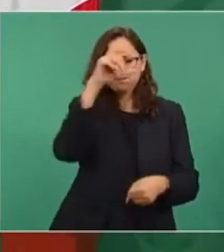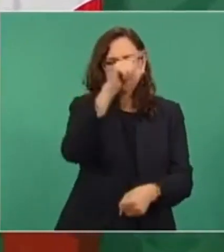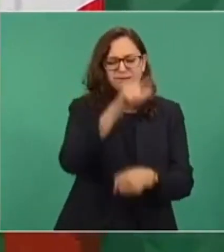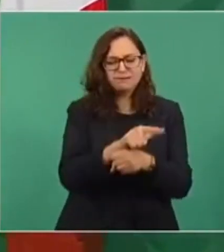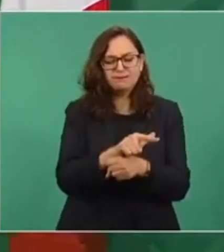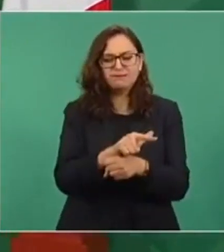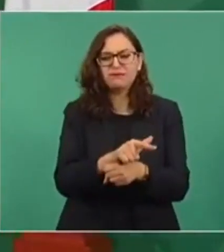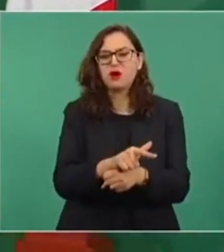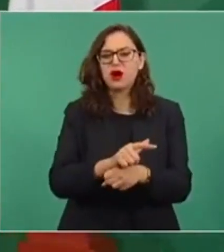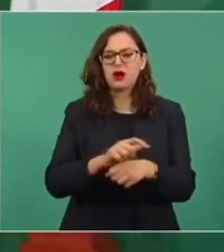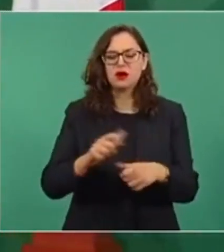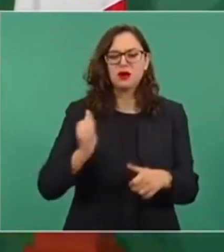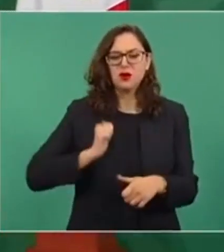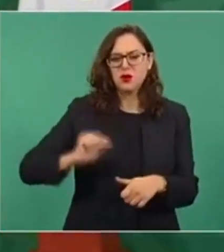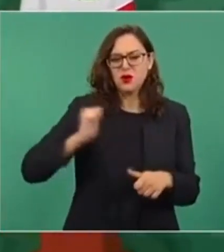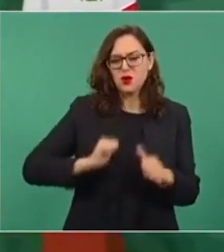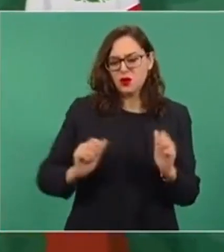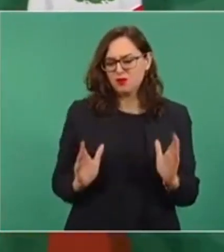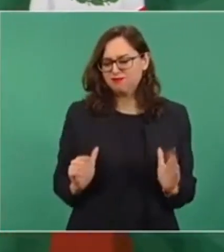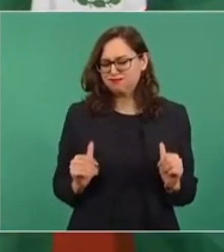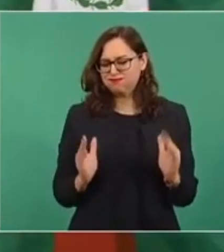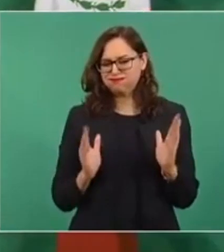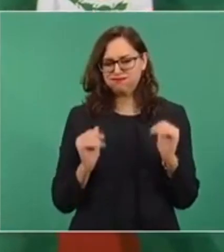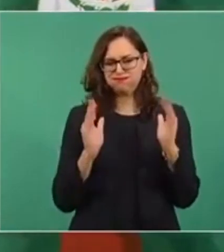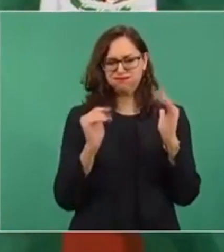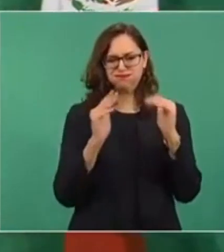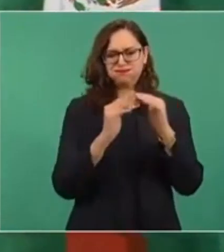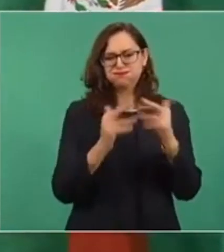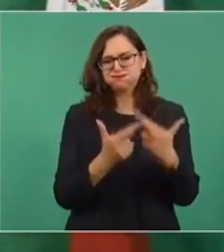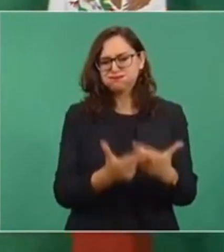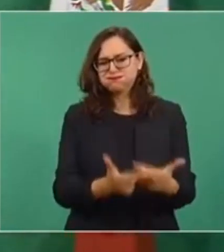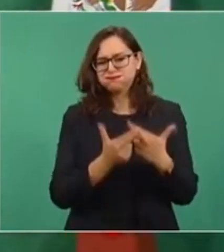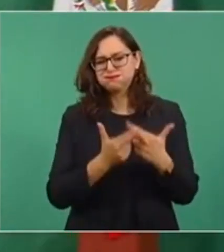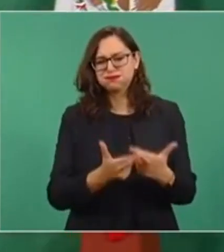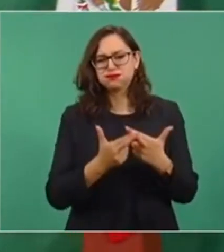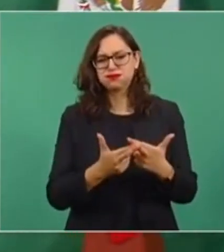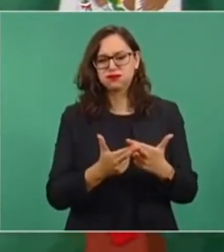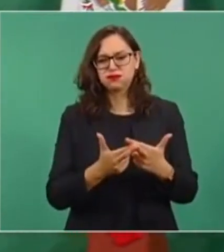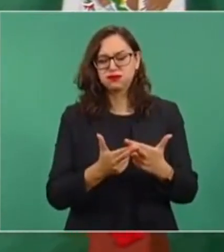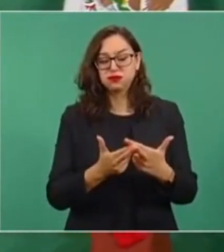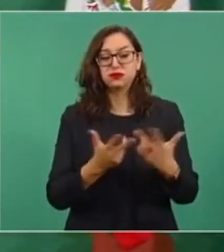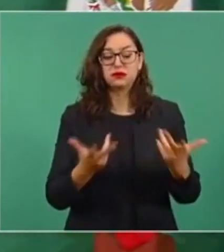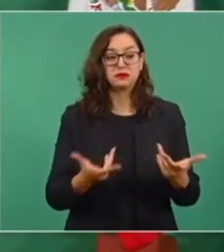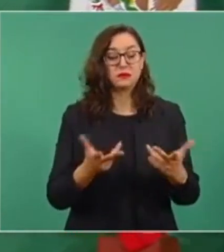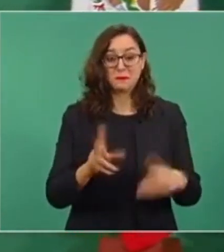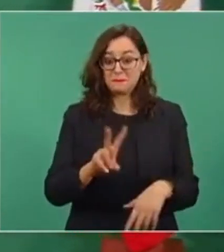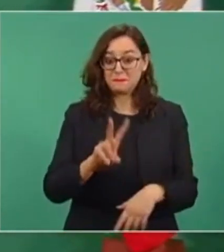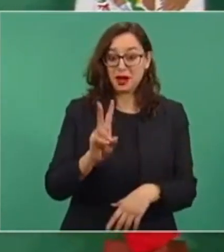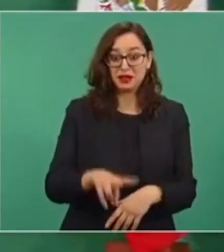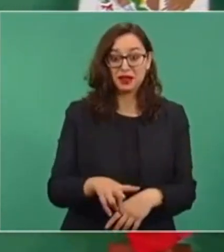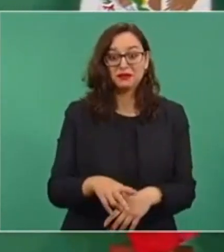arqueológica excepcional en el mundo